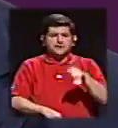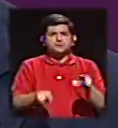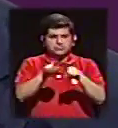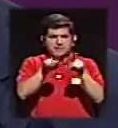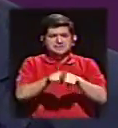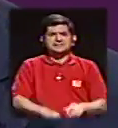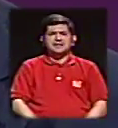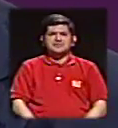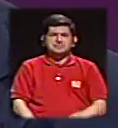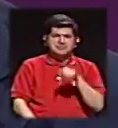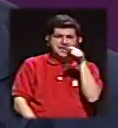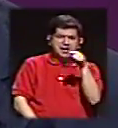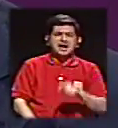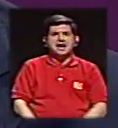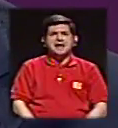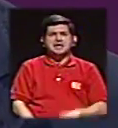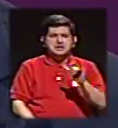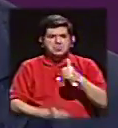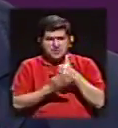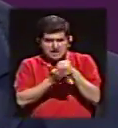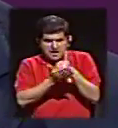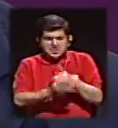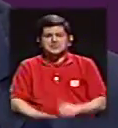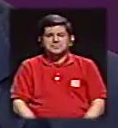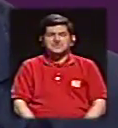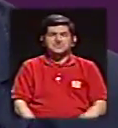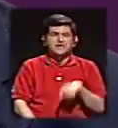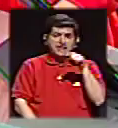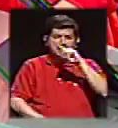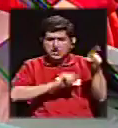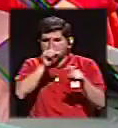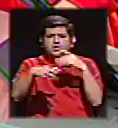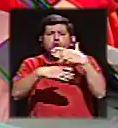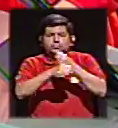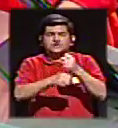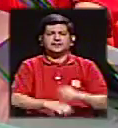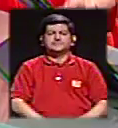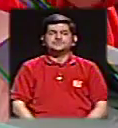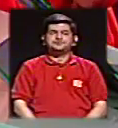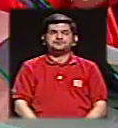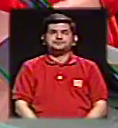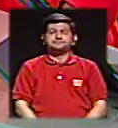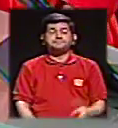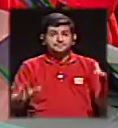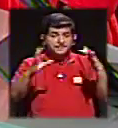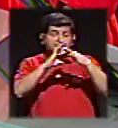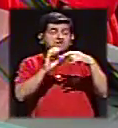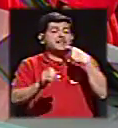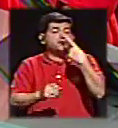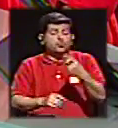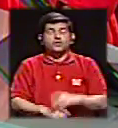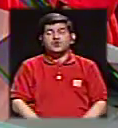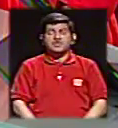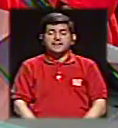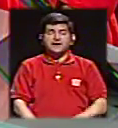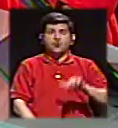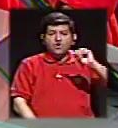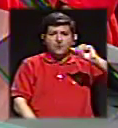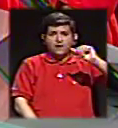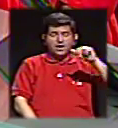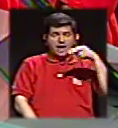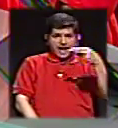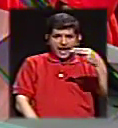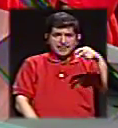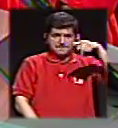den su manita de felicidad y además puedan hacer sus consultas. Doña Pilar. Bueno, a propósito de lo que decía Ani, ¿y